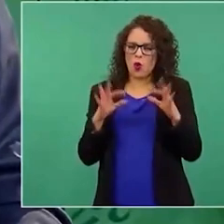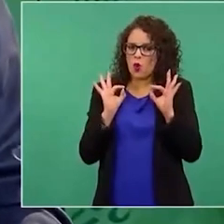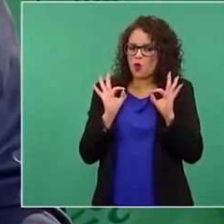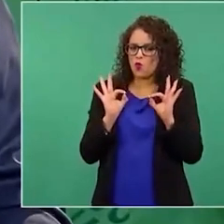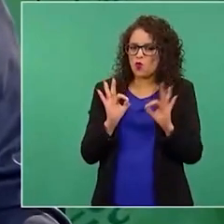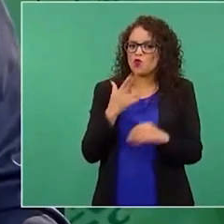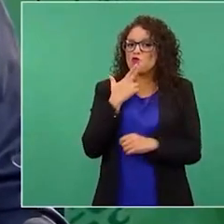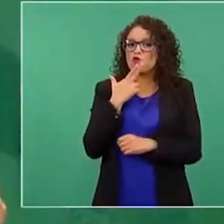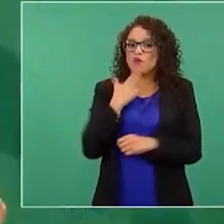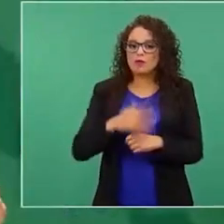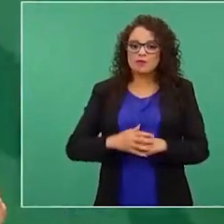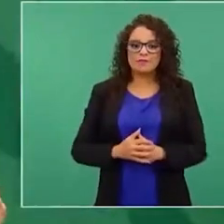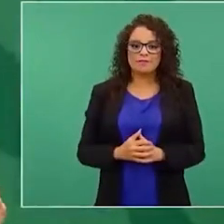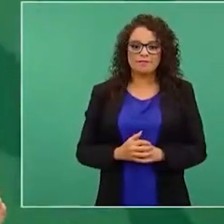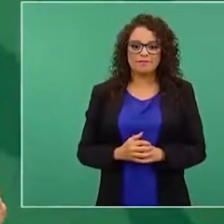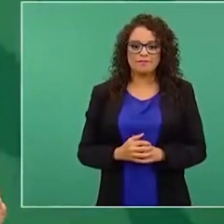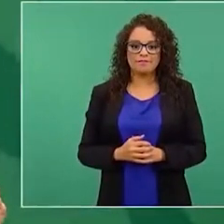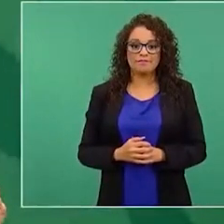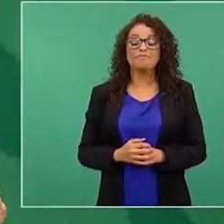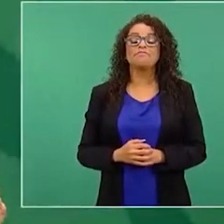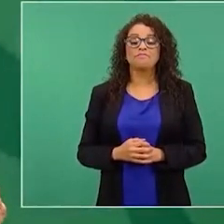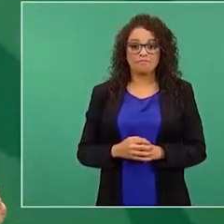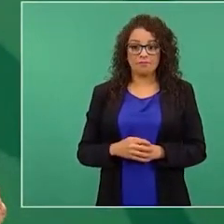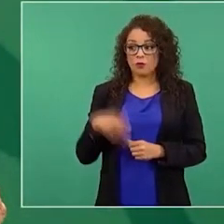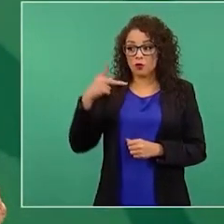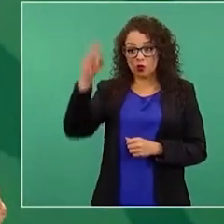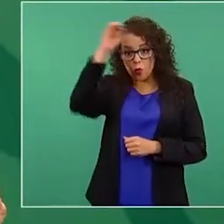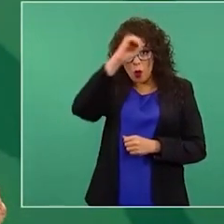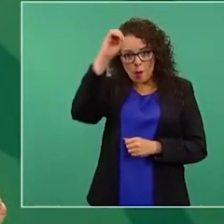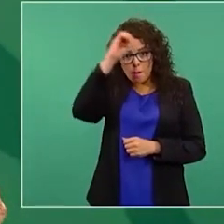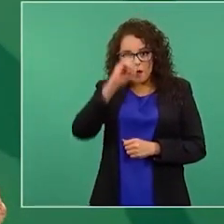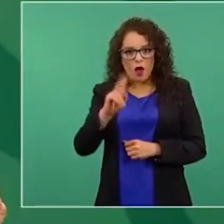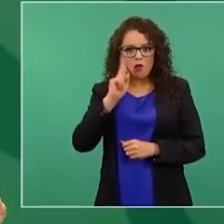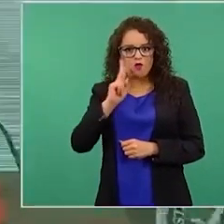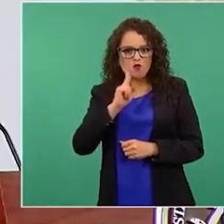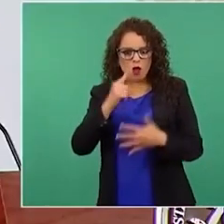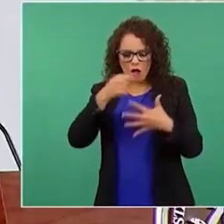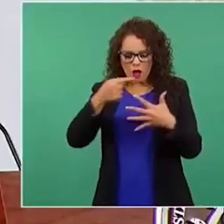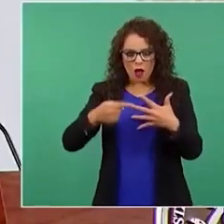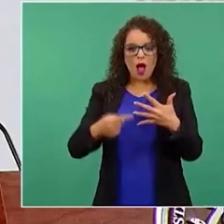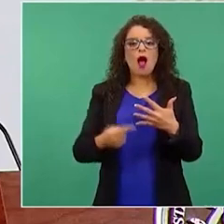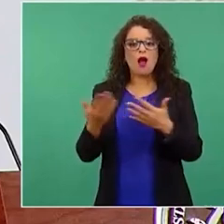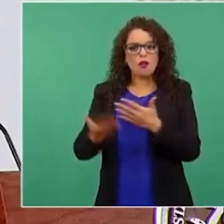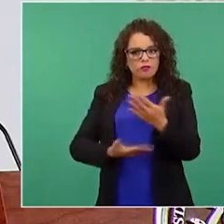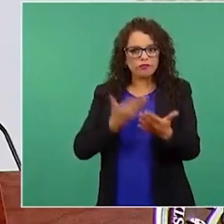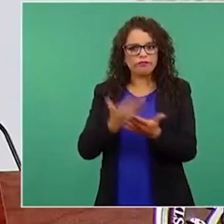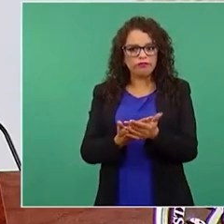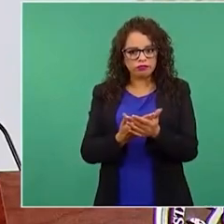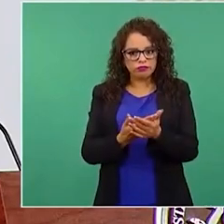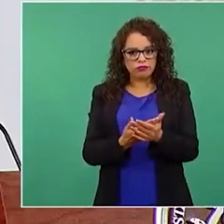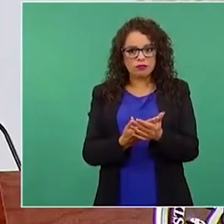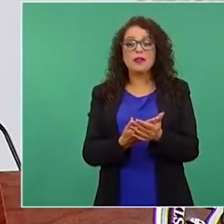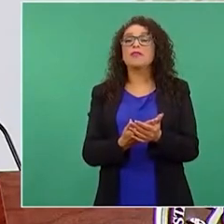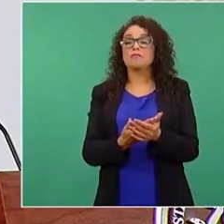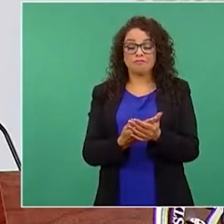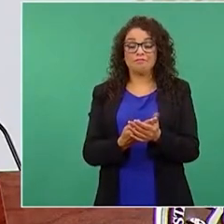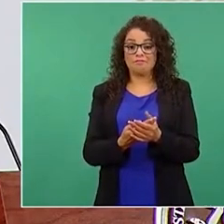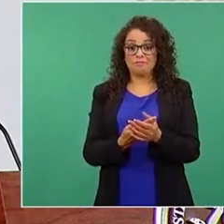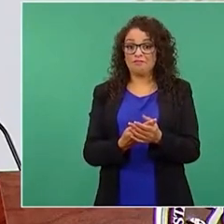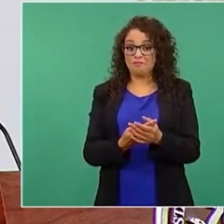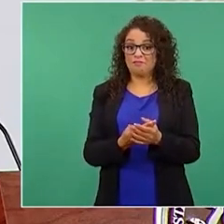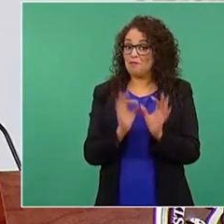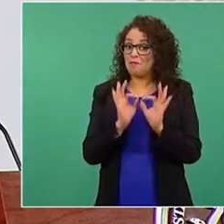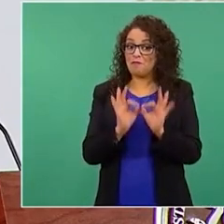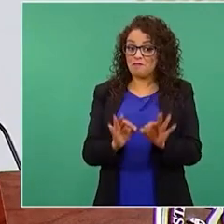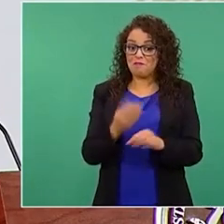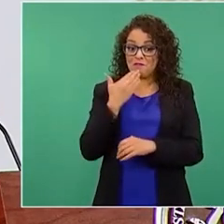son muy buenos los argumentos. Sobre estos temas callan los